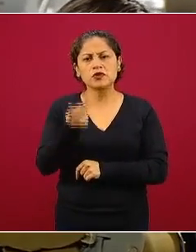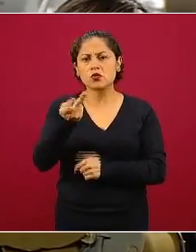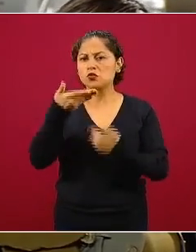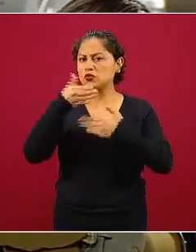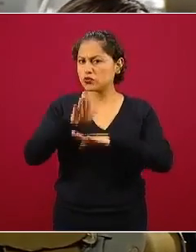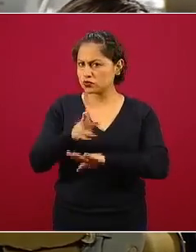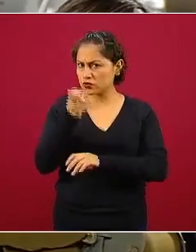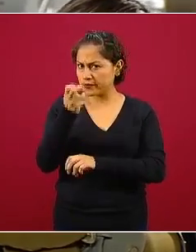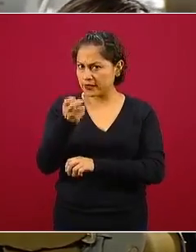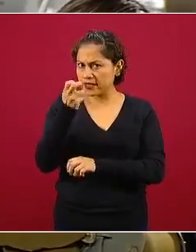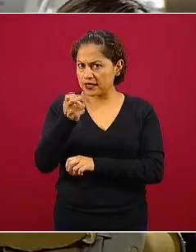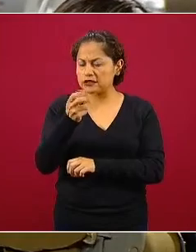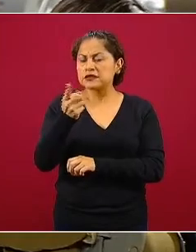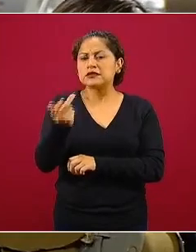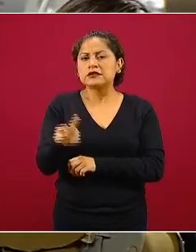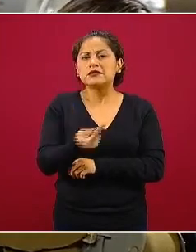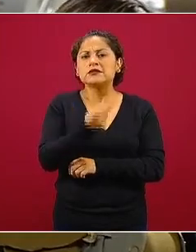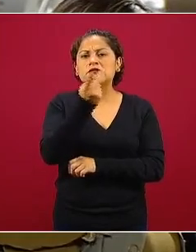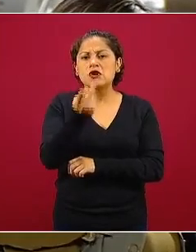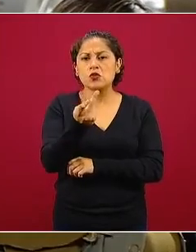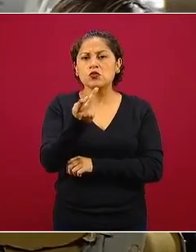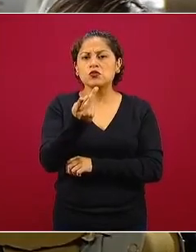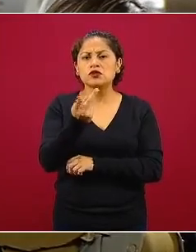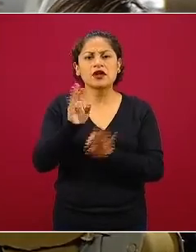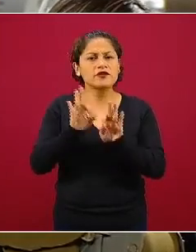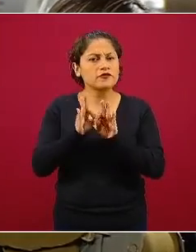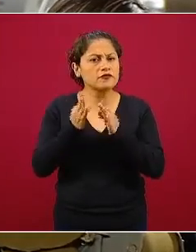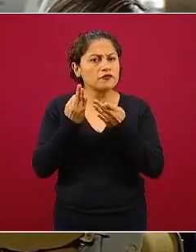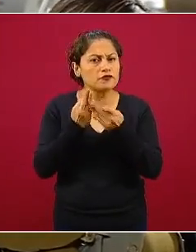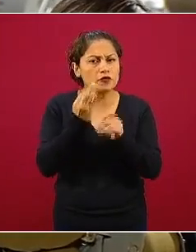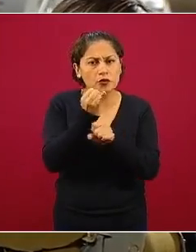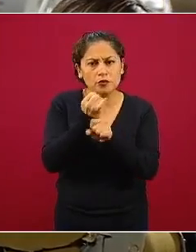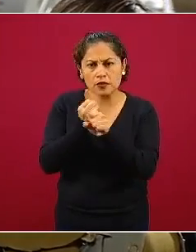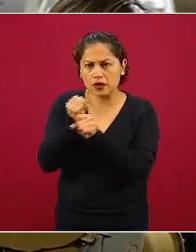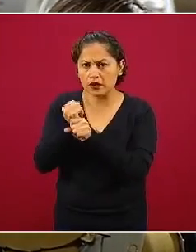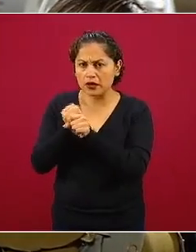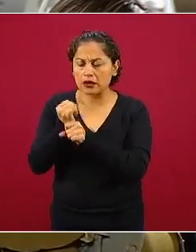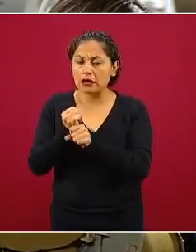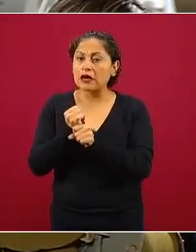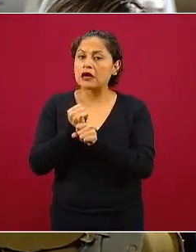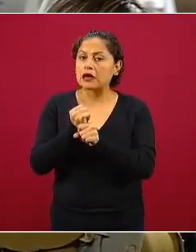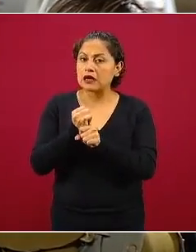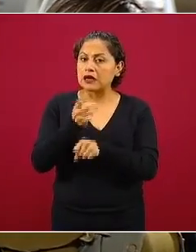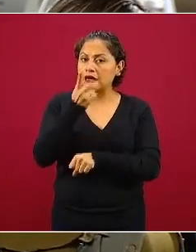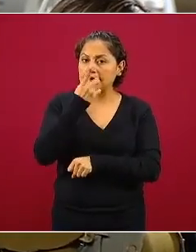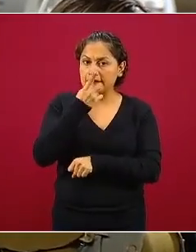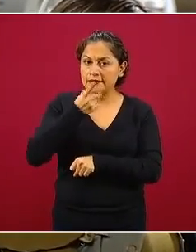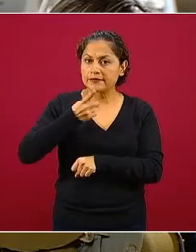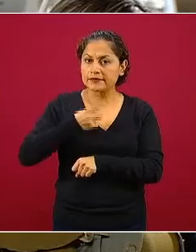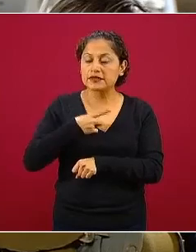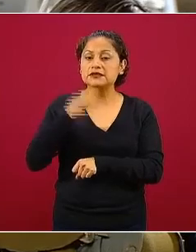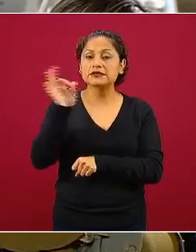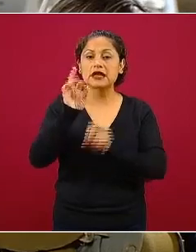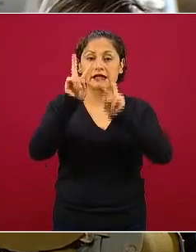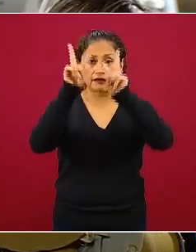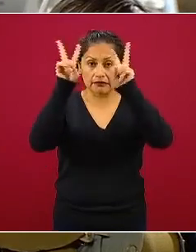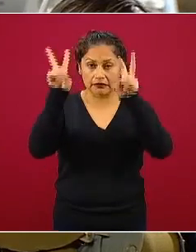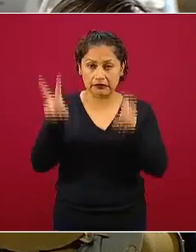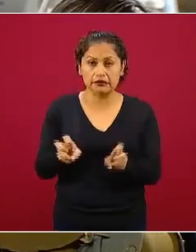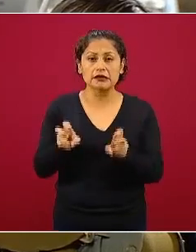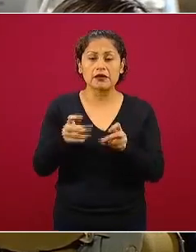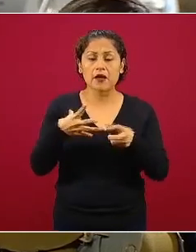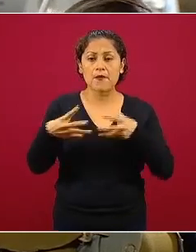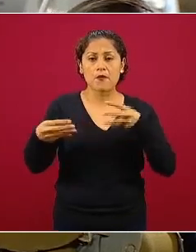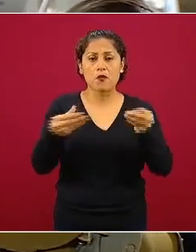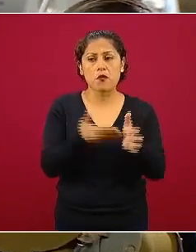cuál es el modelo metodológico y si para la perspectiva que tenemos de que va a ser un tema más largo el tema de la